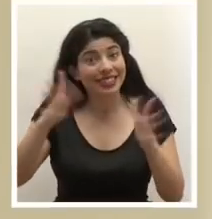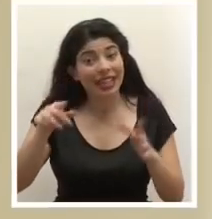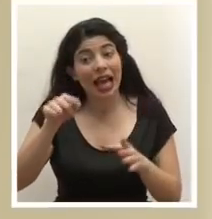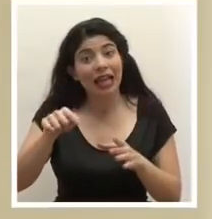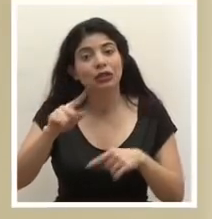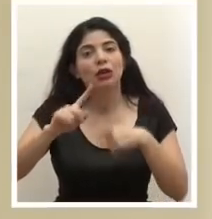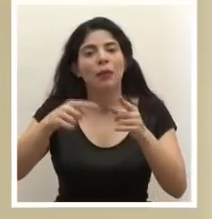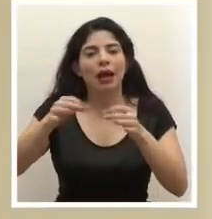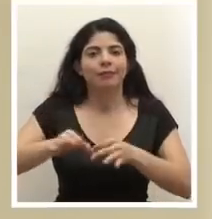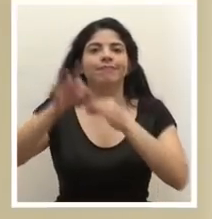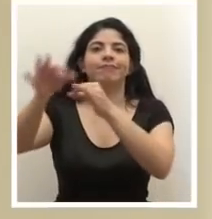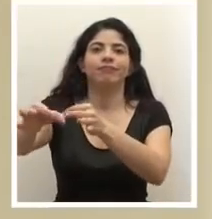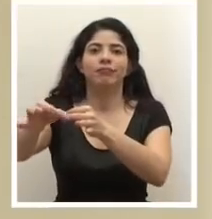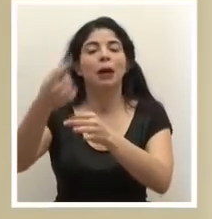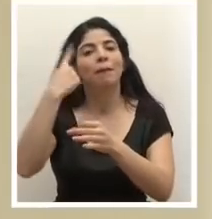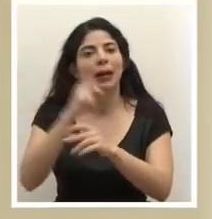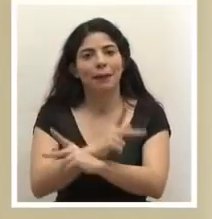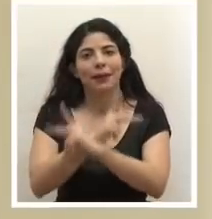de manera justamente preventiva.